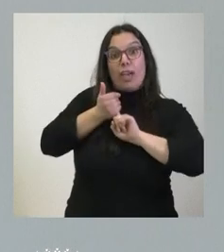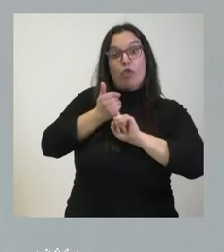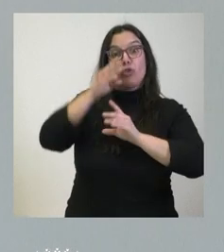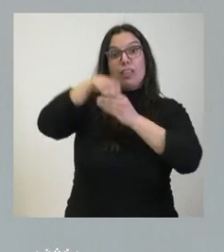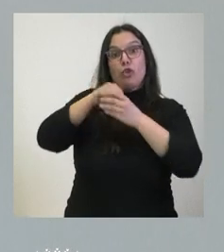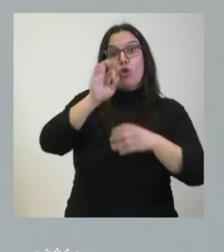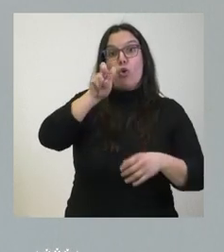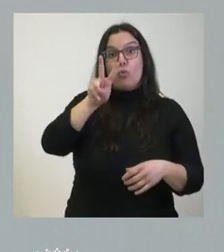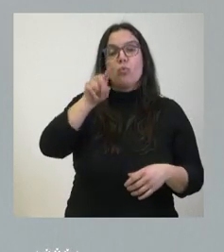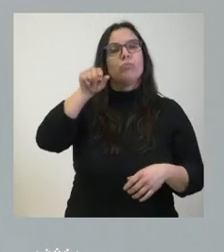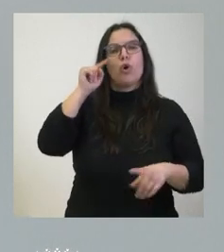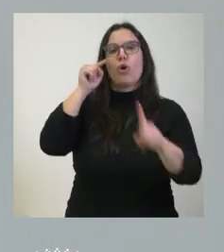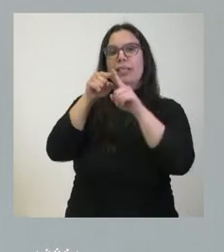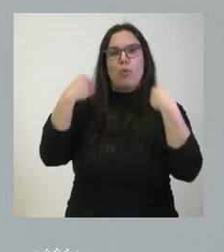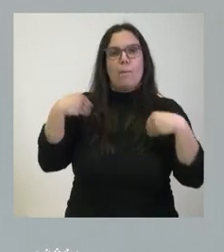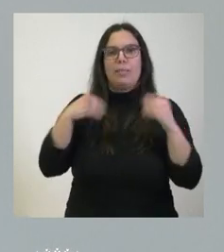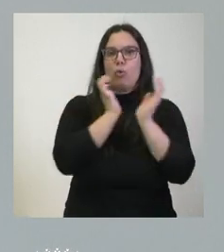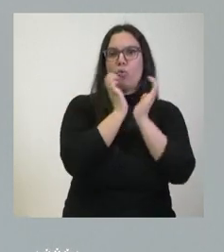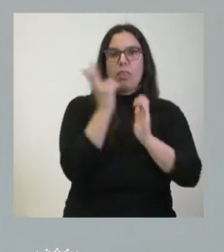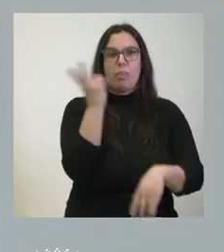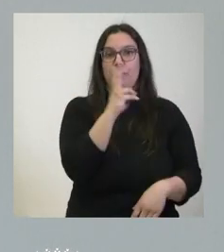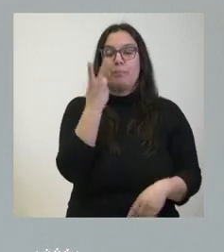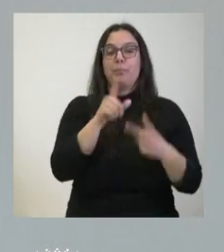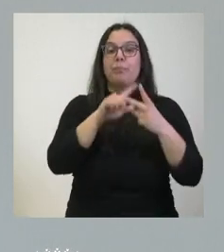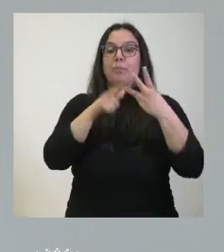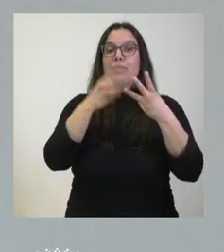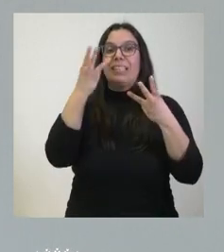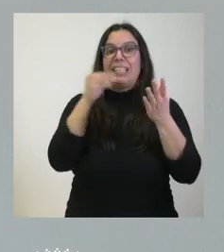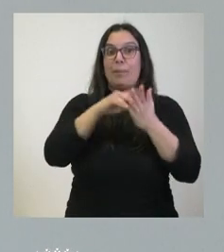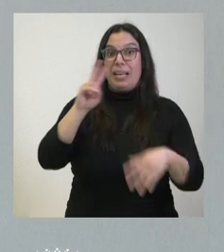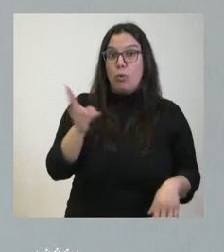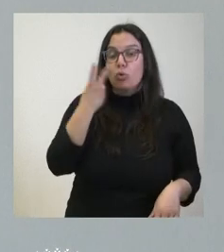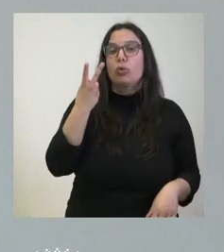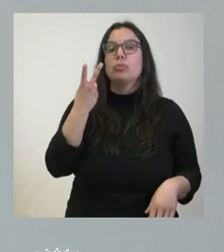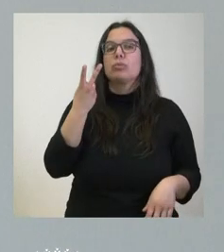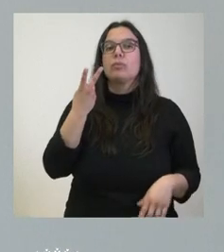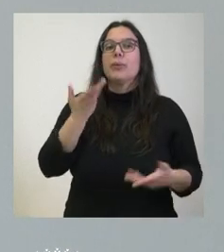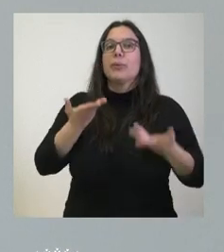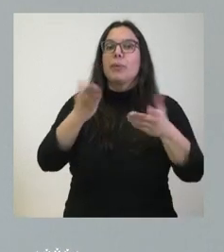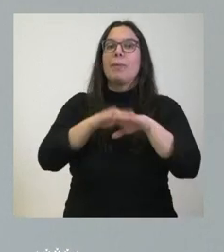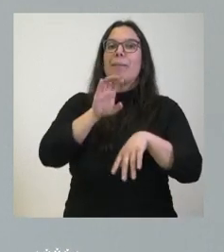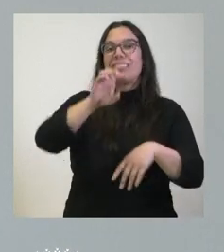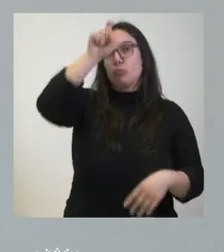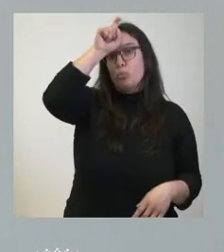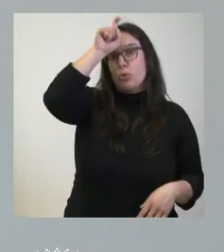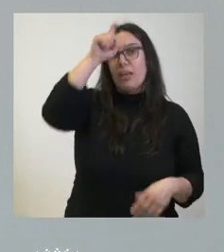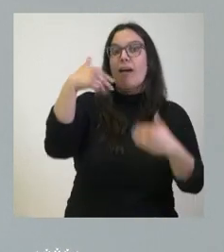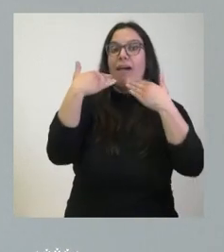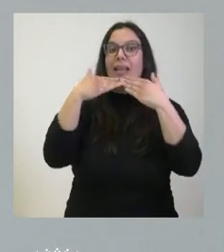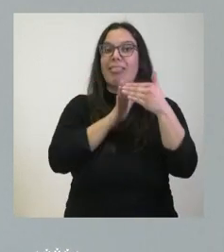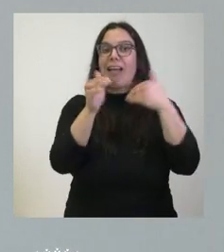realizamos a través de UNICEF y finalmente una ayuda de 30.000 euros en este caso se dirige a Turquía a través de Cruz Roja